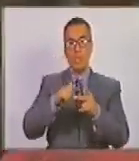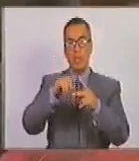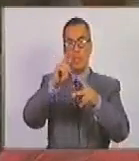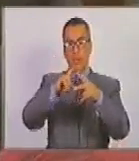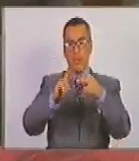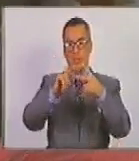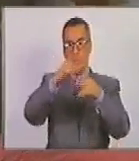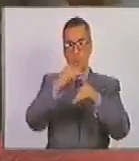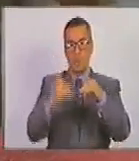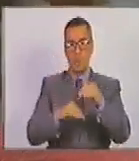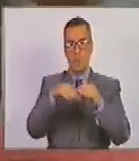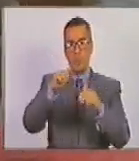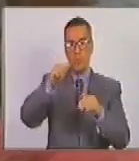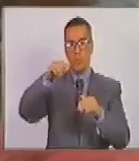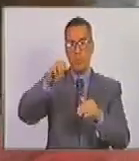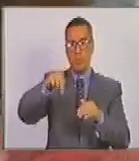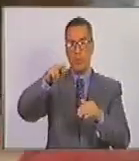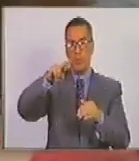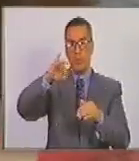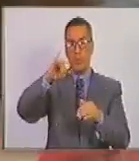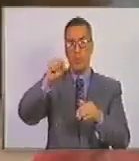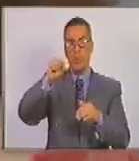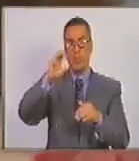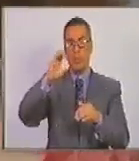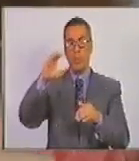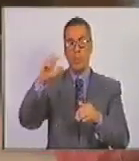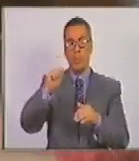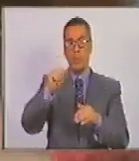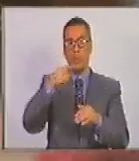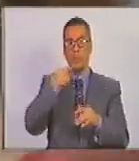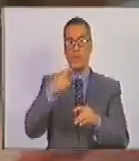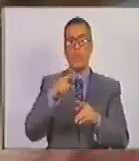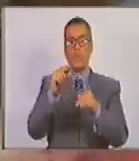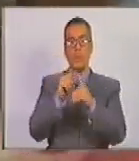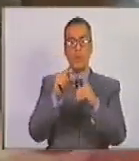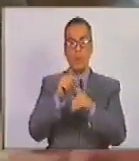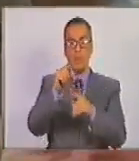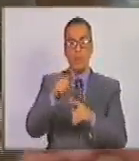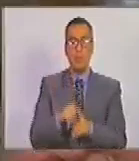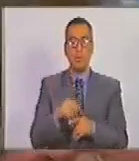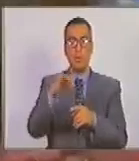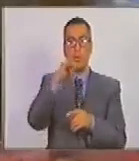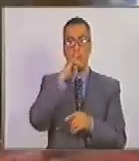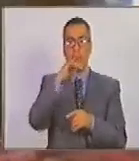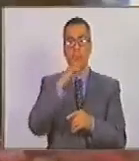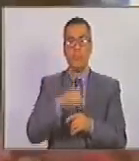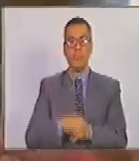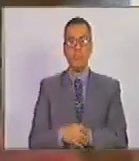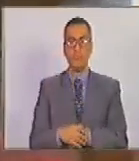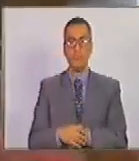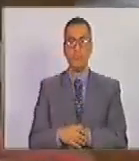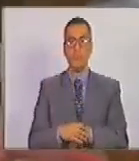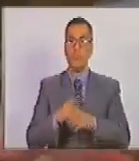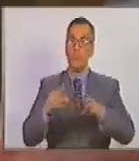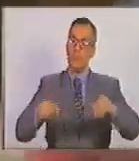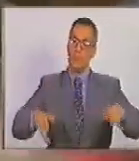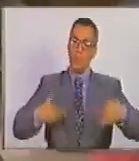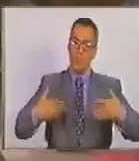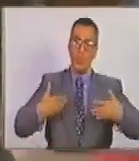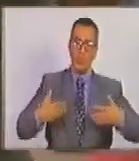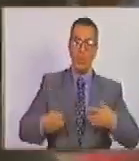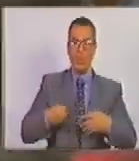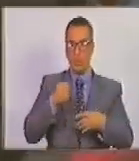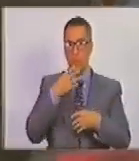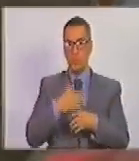vicepresidenta América Pérez. Hemos solicitado este derecho de palabra para informar con alegría, con